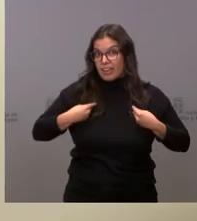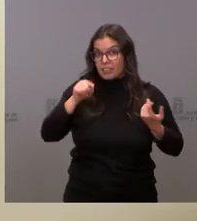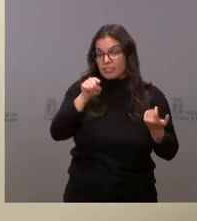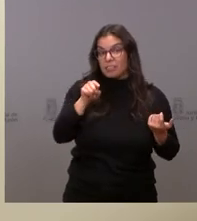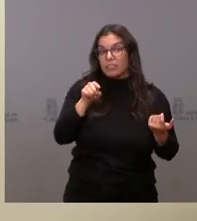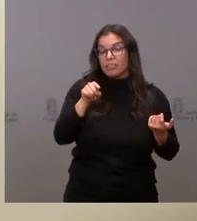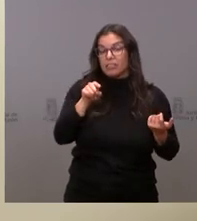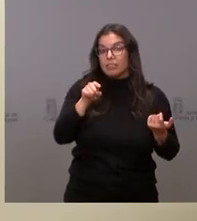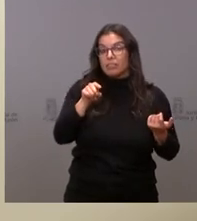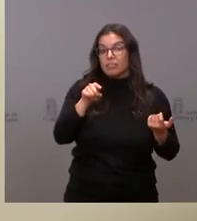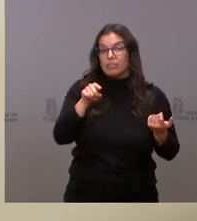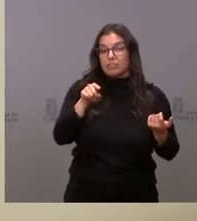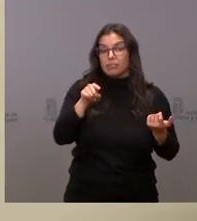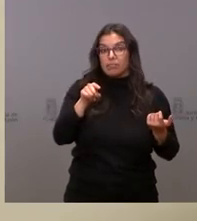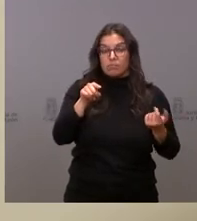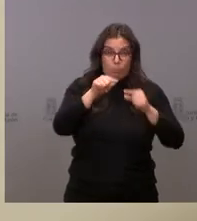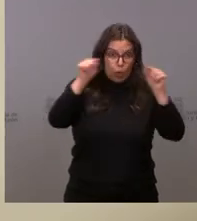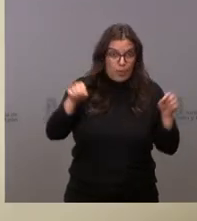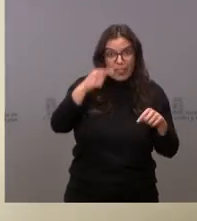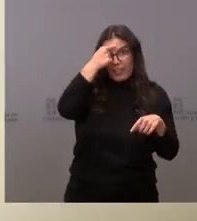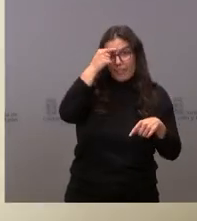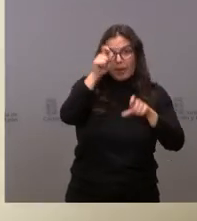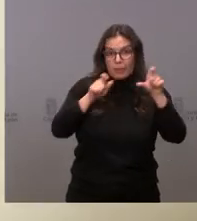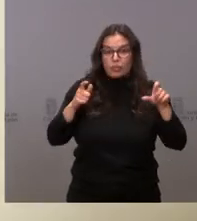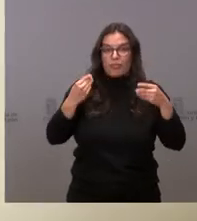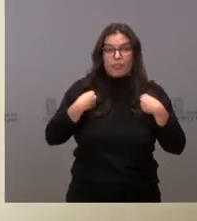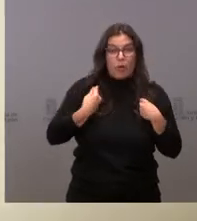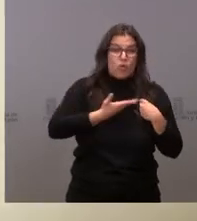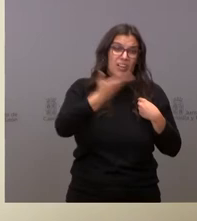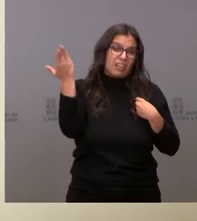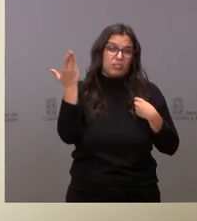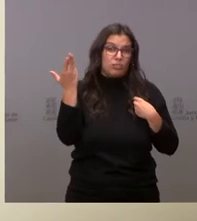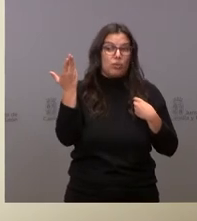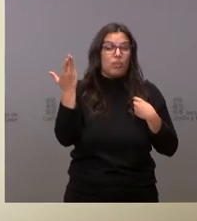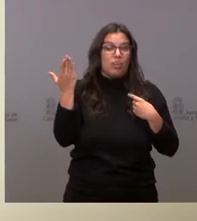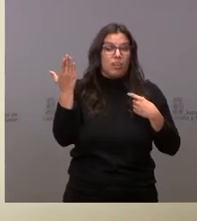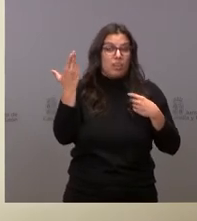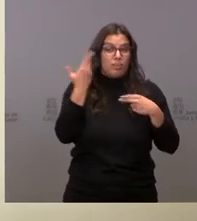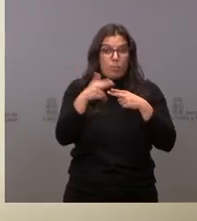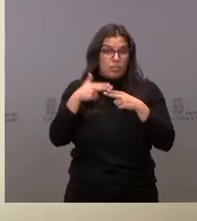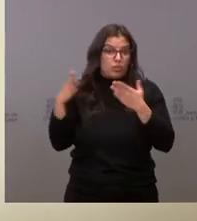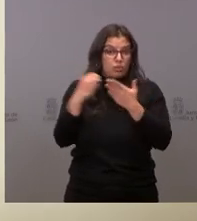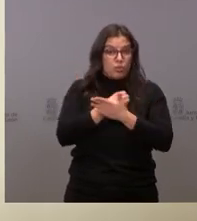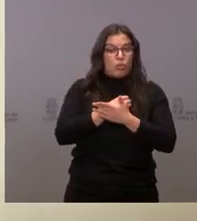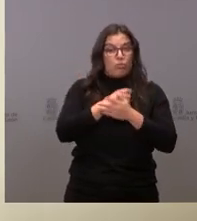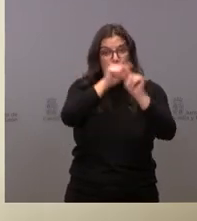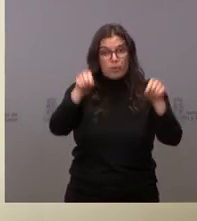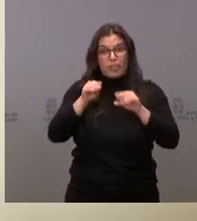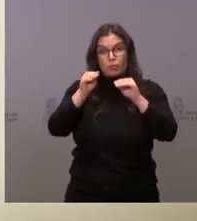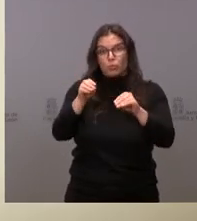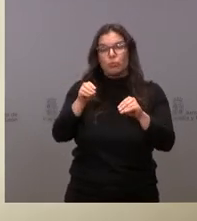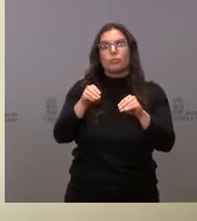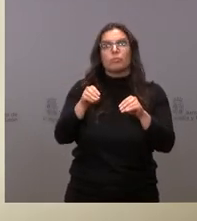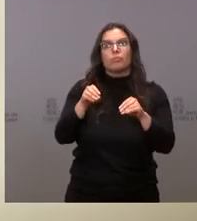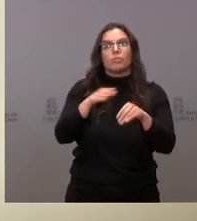a los ciudadanos de la provincia de Ávila y yo creo que a los representantes de todos los partidos políticos de la provincia, es continuar en esta senda que ha permitido que Ávila